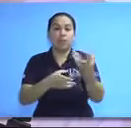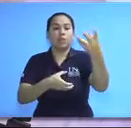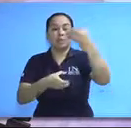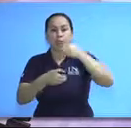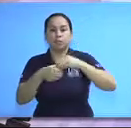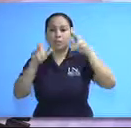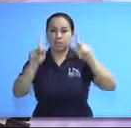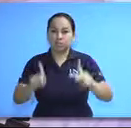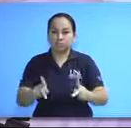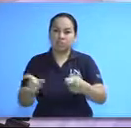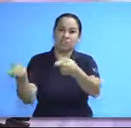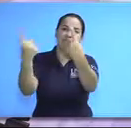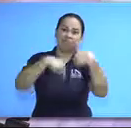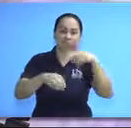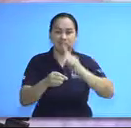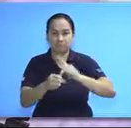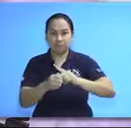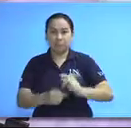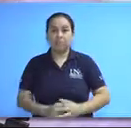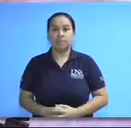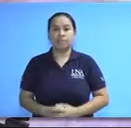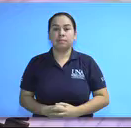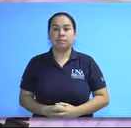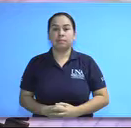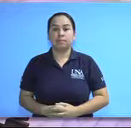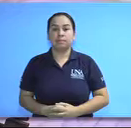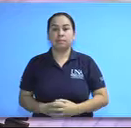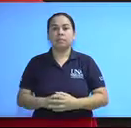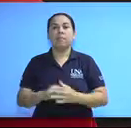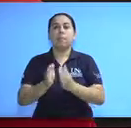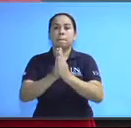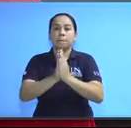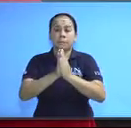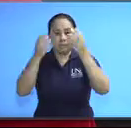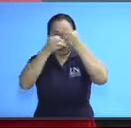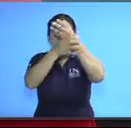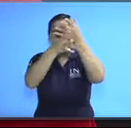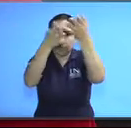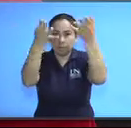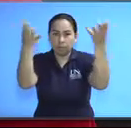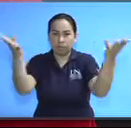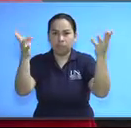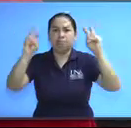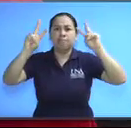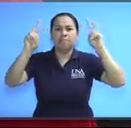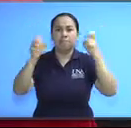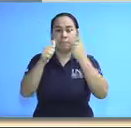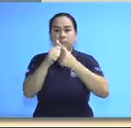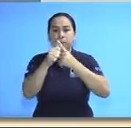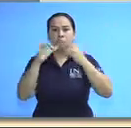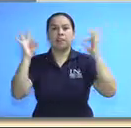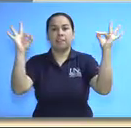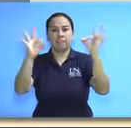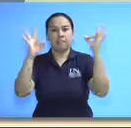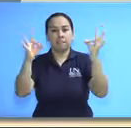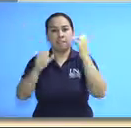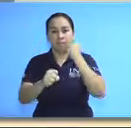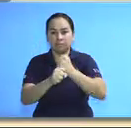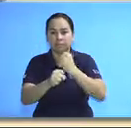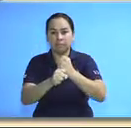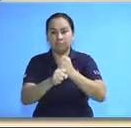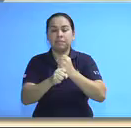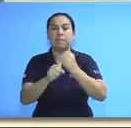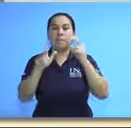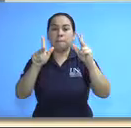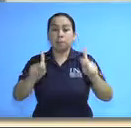laboral y de inclusión para las personas participantes. Solicite más información sobre esta primera Feria de